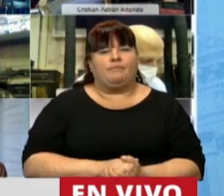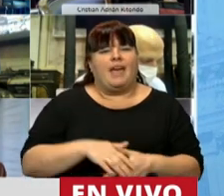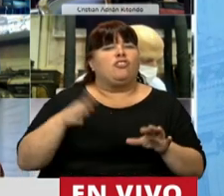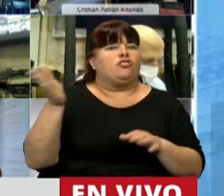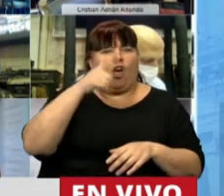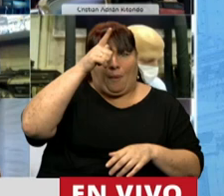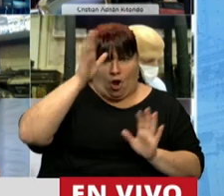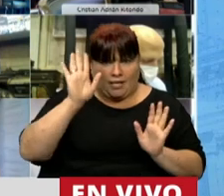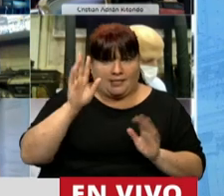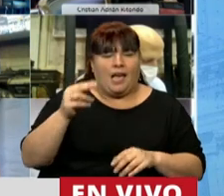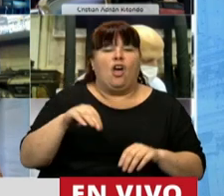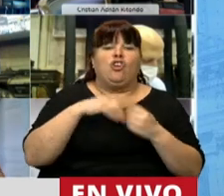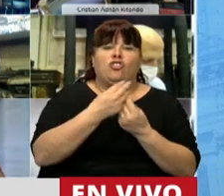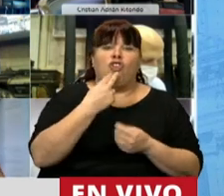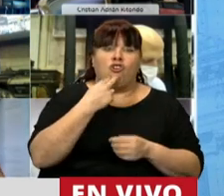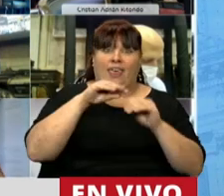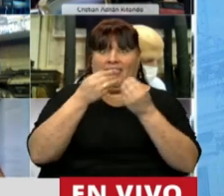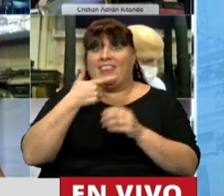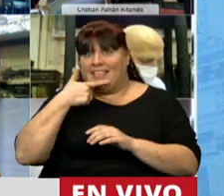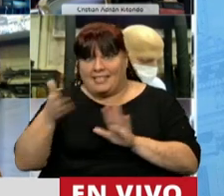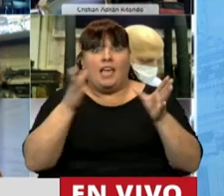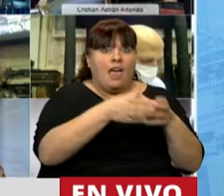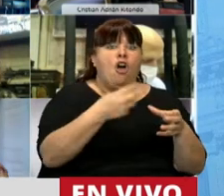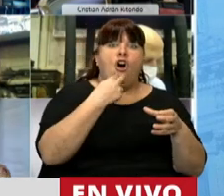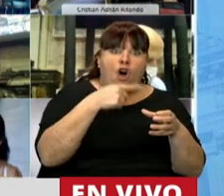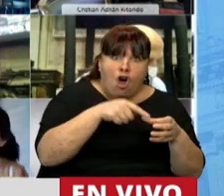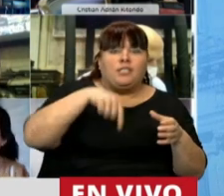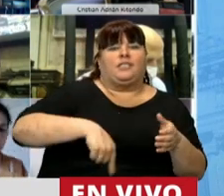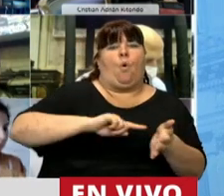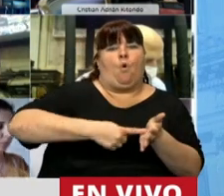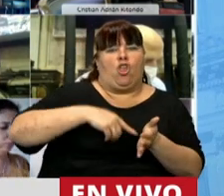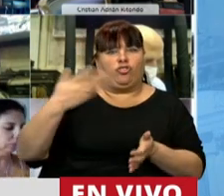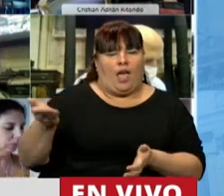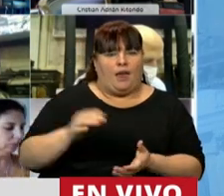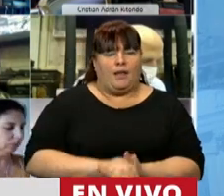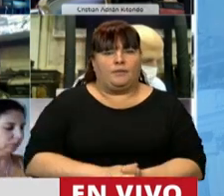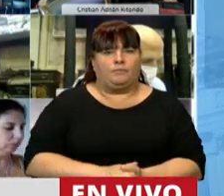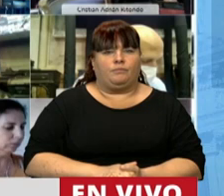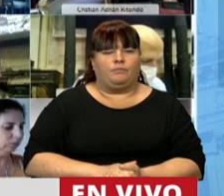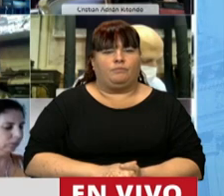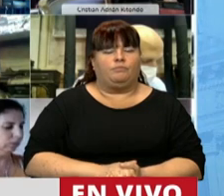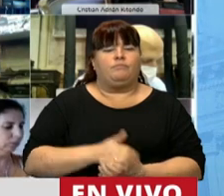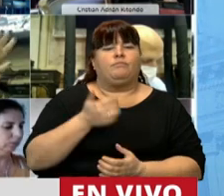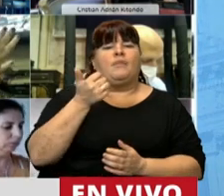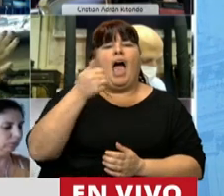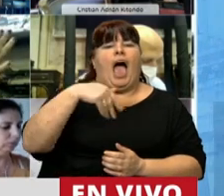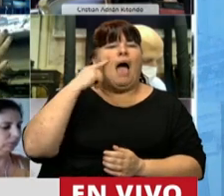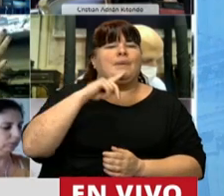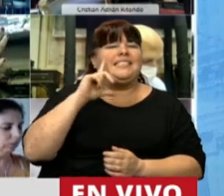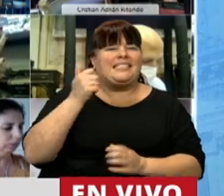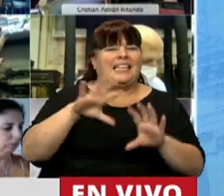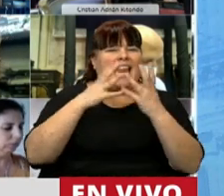policías. 11 de esos asesinatos en la provincia de Buenos Aires. Amnistía Internacional